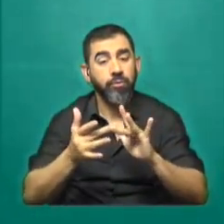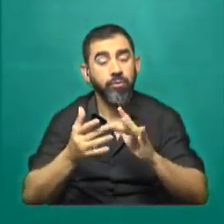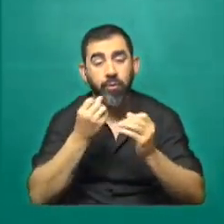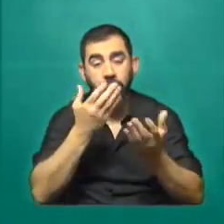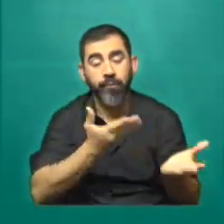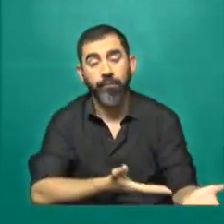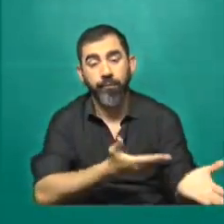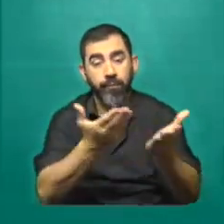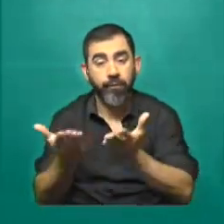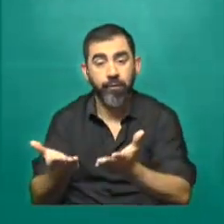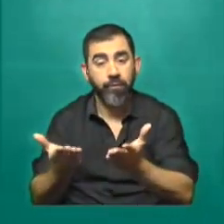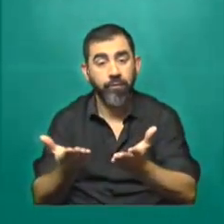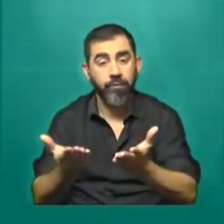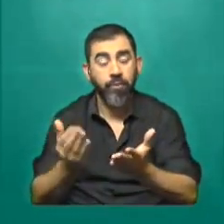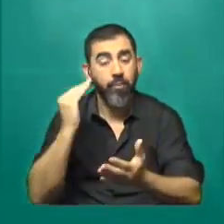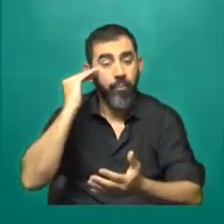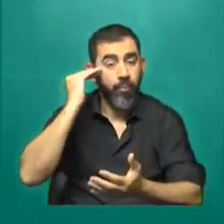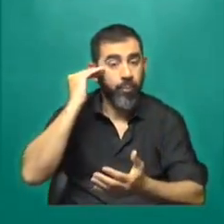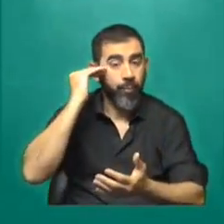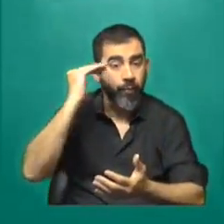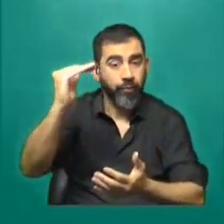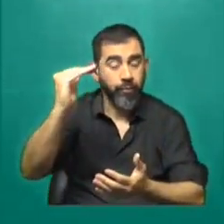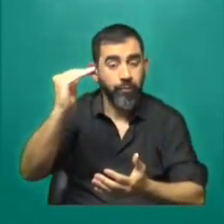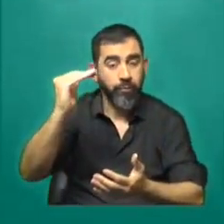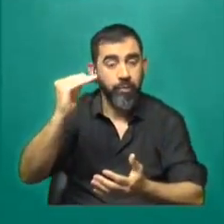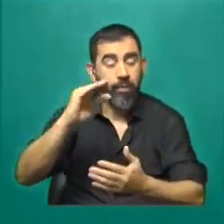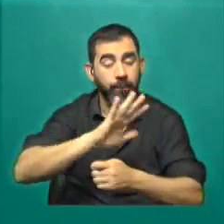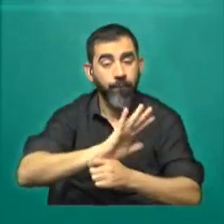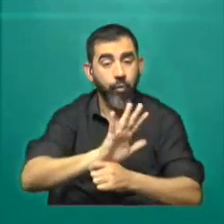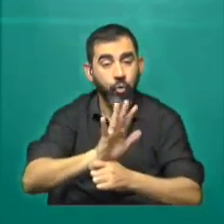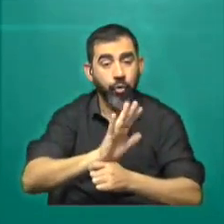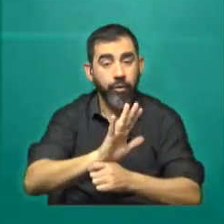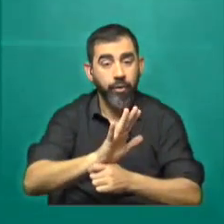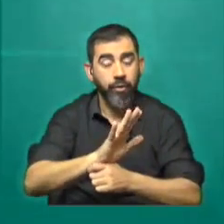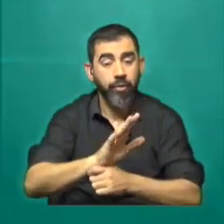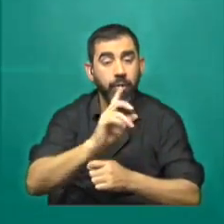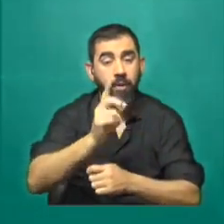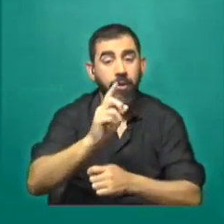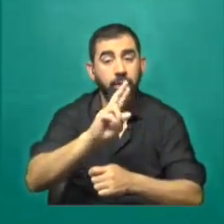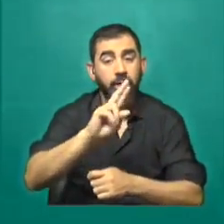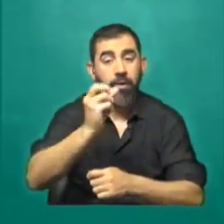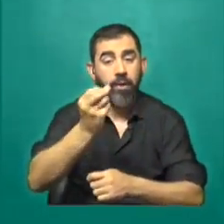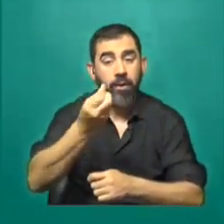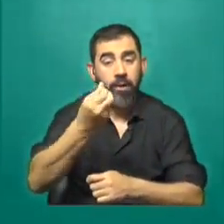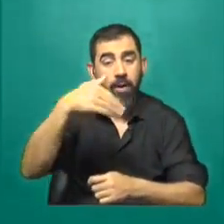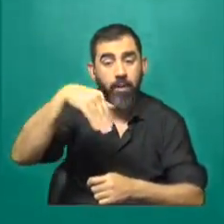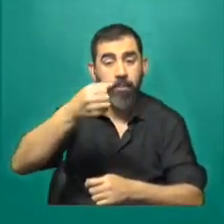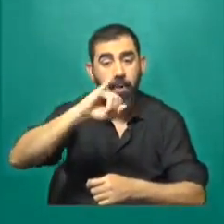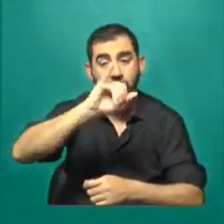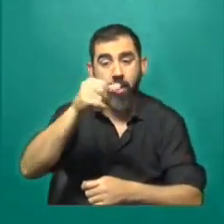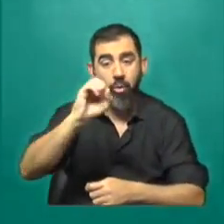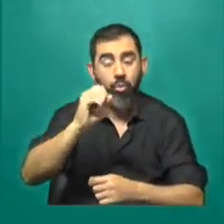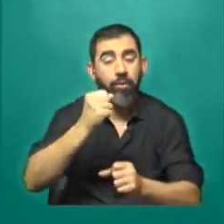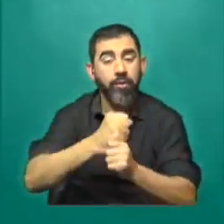la bienvenida a la profesora efectiva en Biología, Estela Gramajo, que además trabaja en Maldonado, es